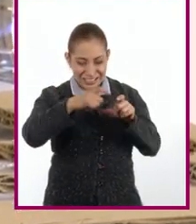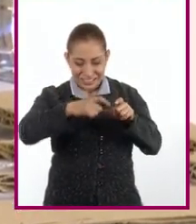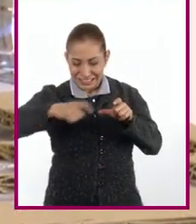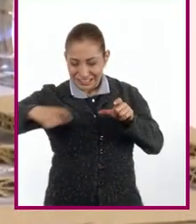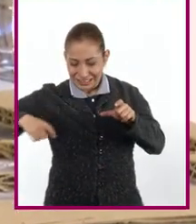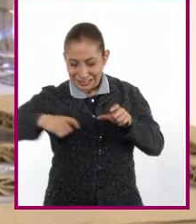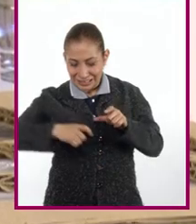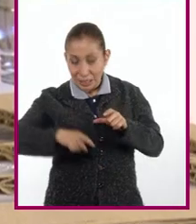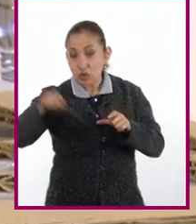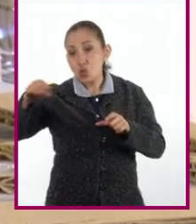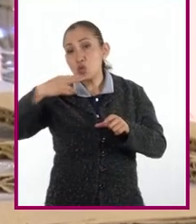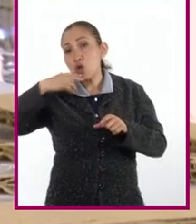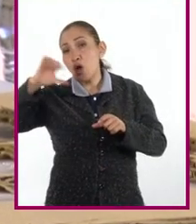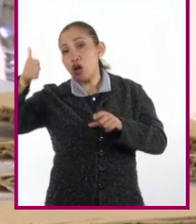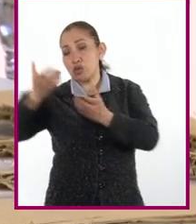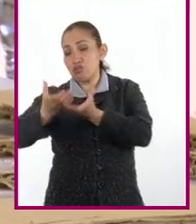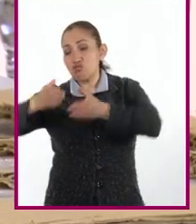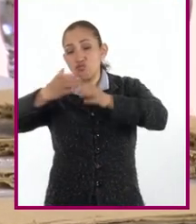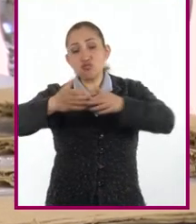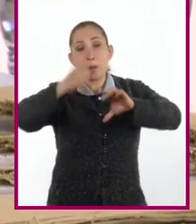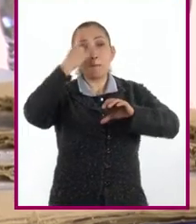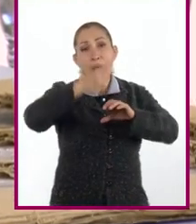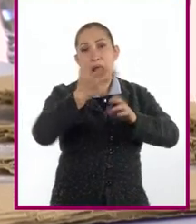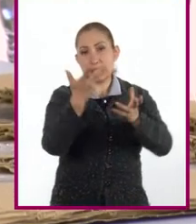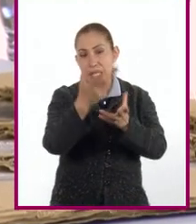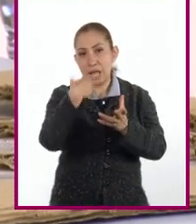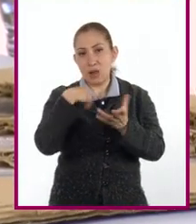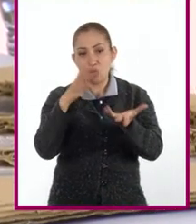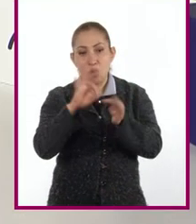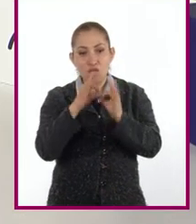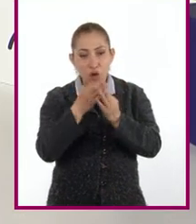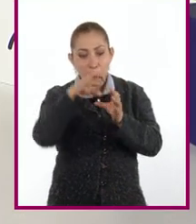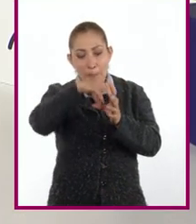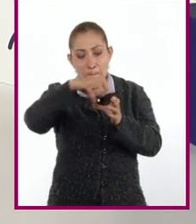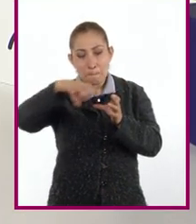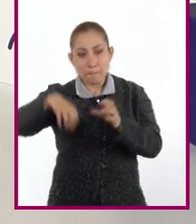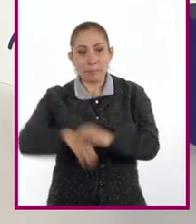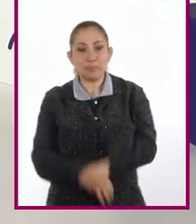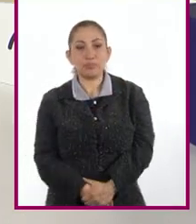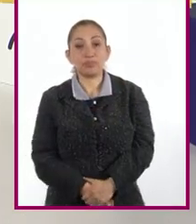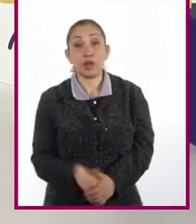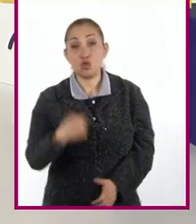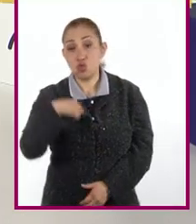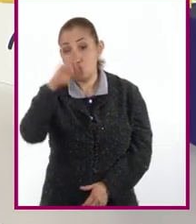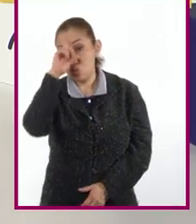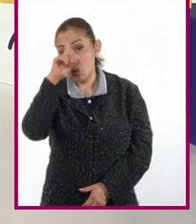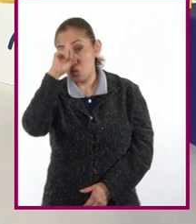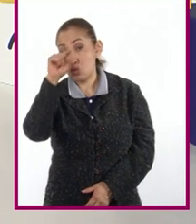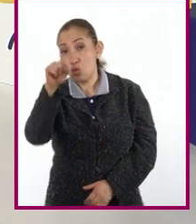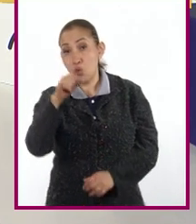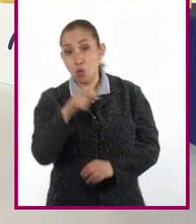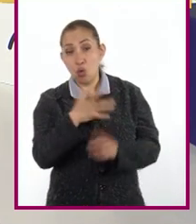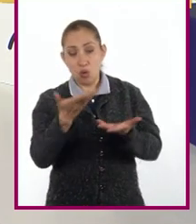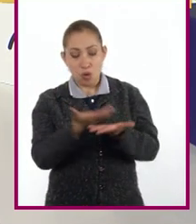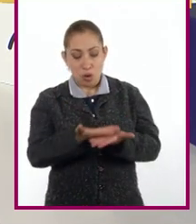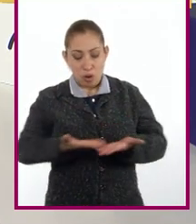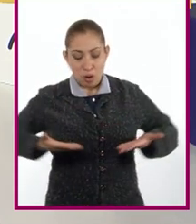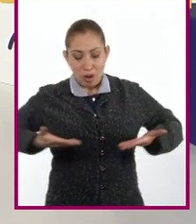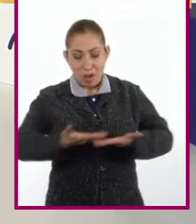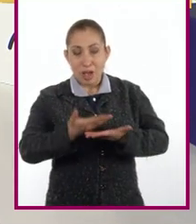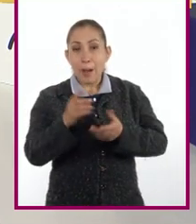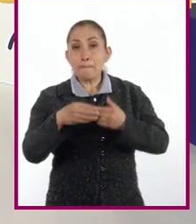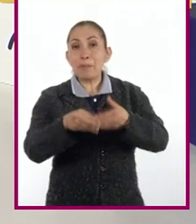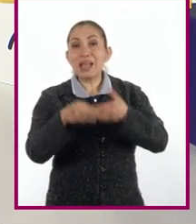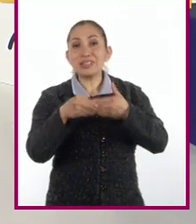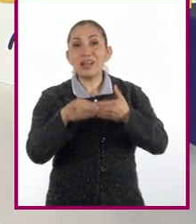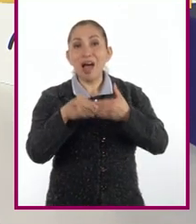utilizar algunos recipientes que tengan para hacer este tipo de módulos. Les sugiero que pongan una base plástica para que